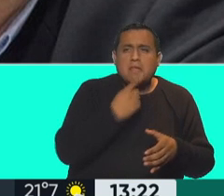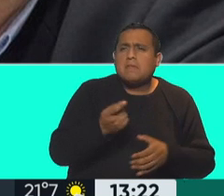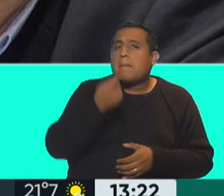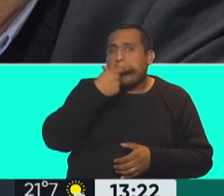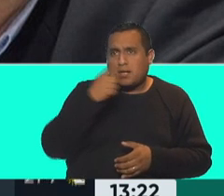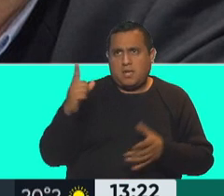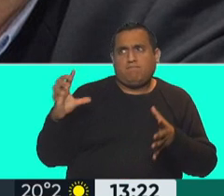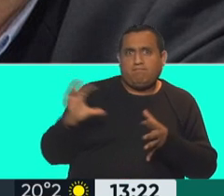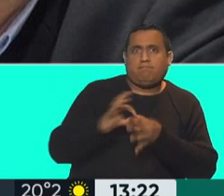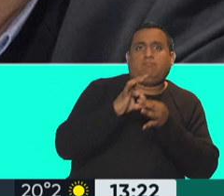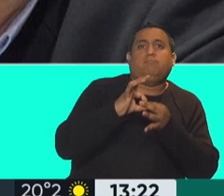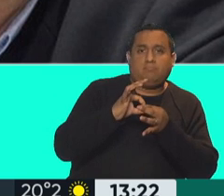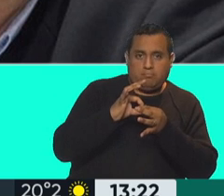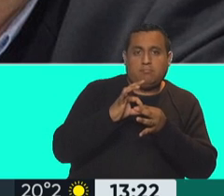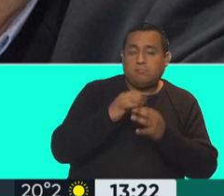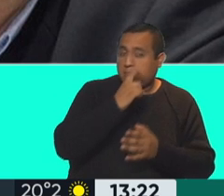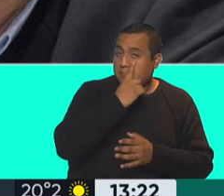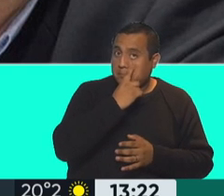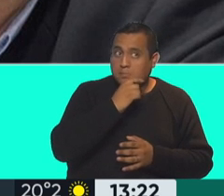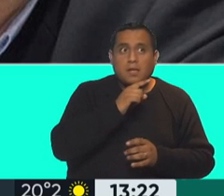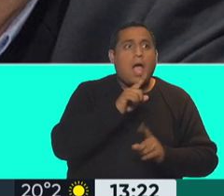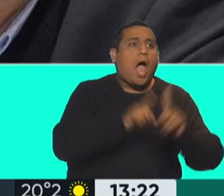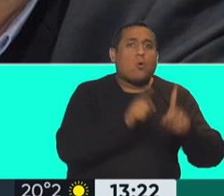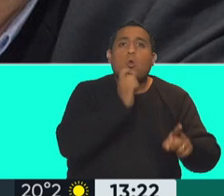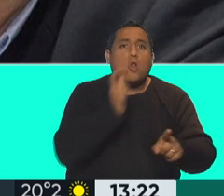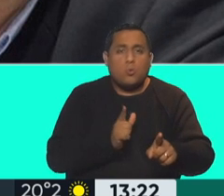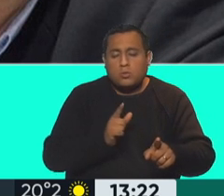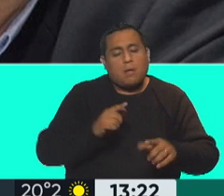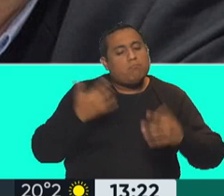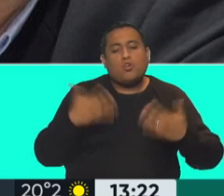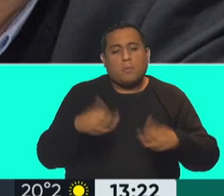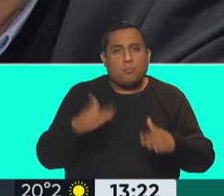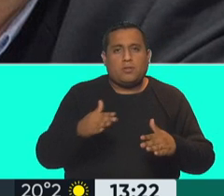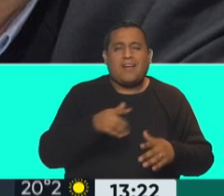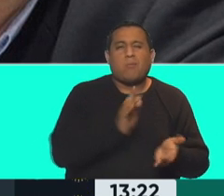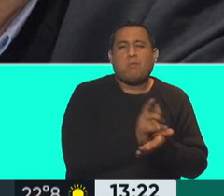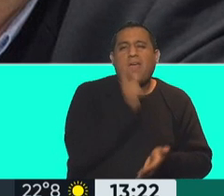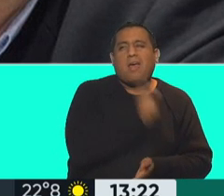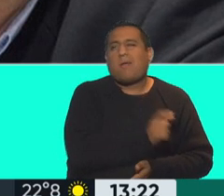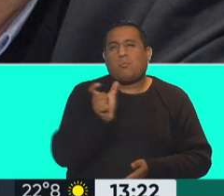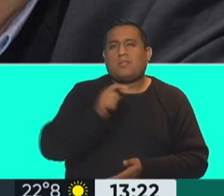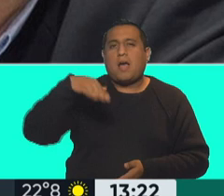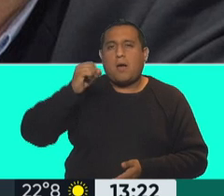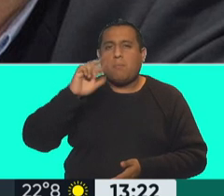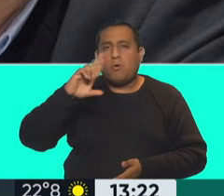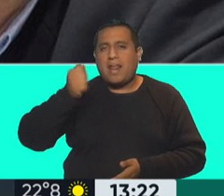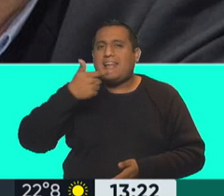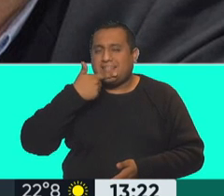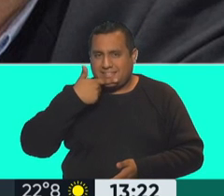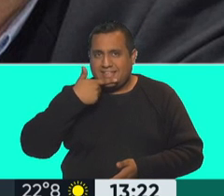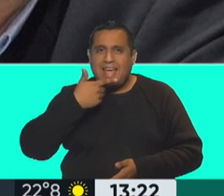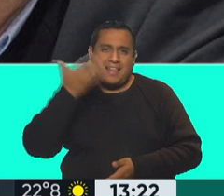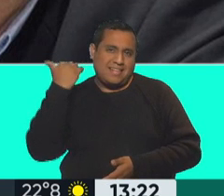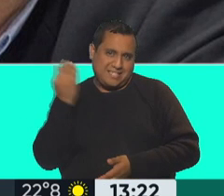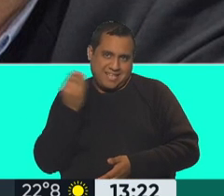es nuestro aliado, mal que algunos les pese. Le responde un poco a Gerardo Morales por lo que dijo en el encuentro de la Unión Cívica Radical el